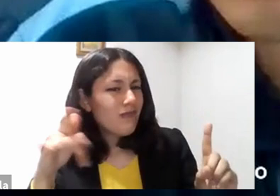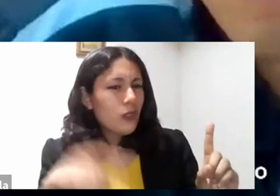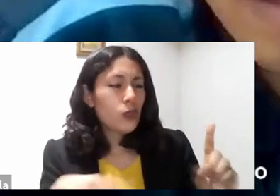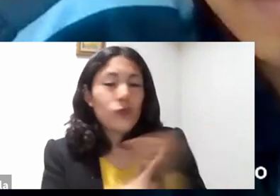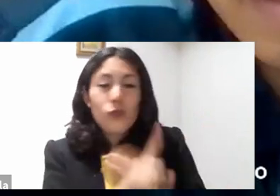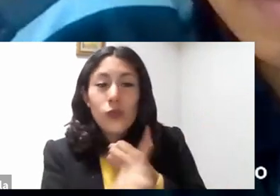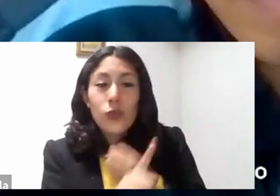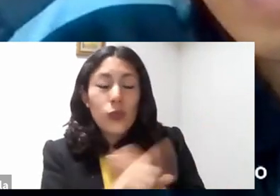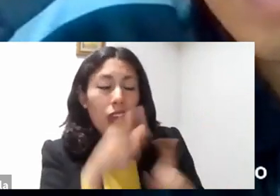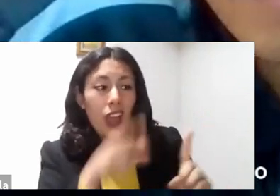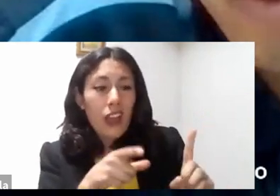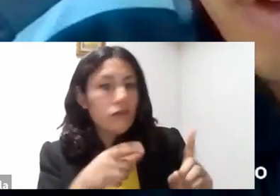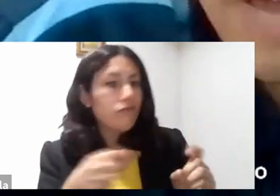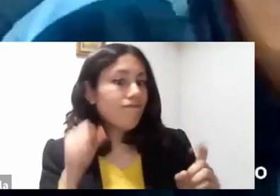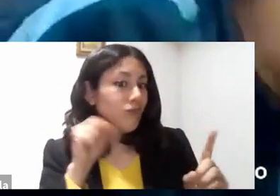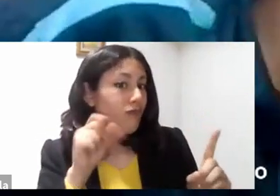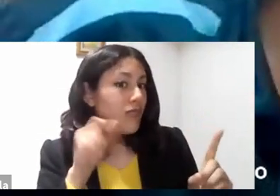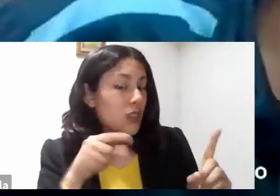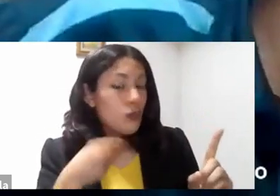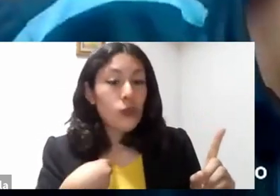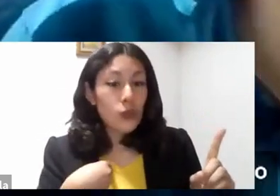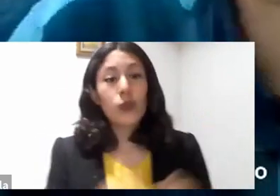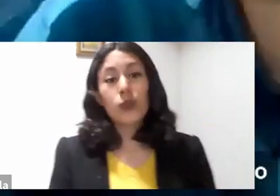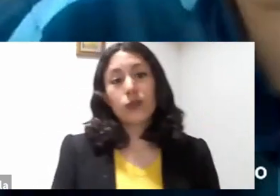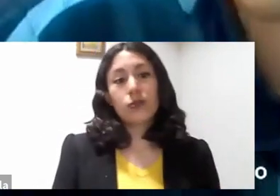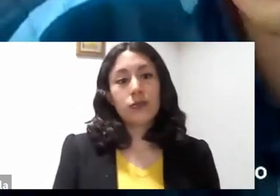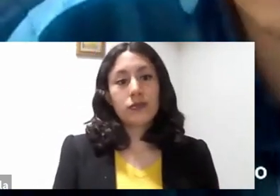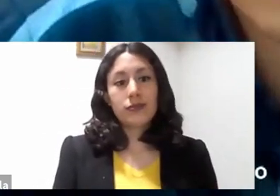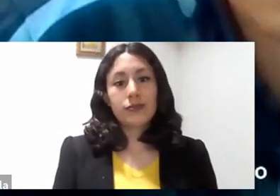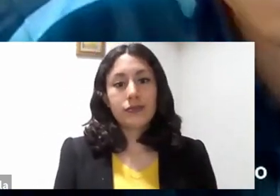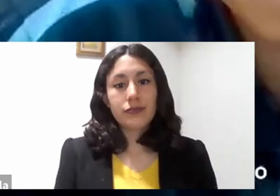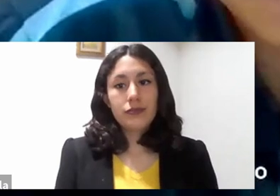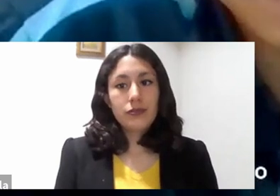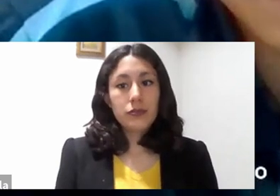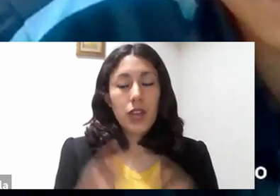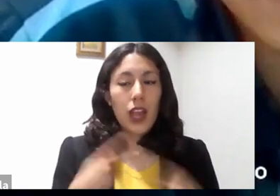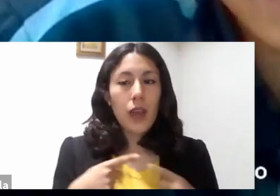Y en segundo lugar, esta, esta persona que se asoma, ¿verdad? Y que contempla así un poco de lejitos